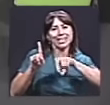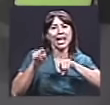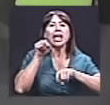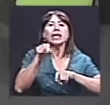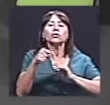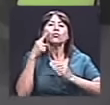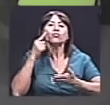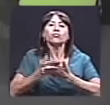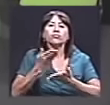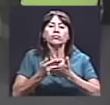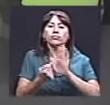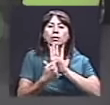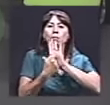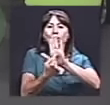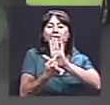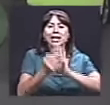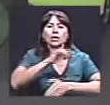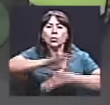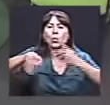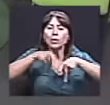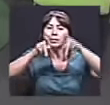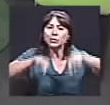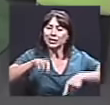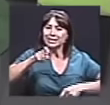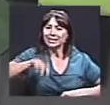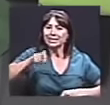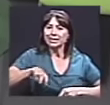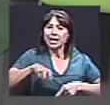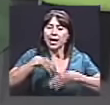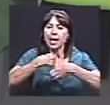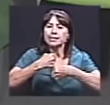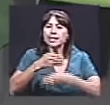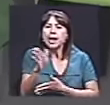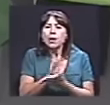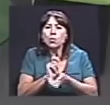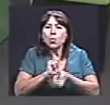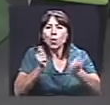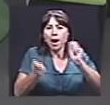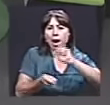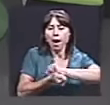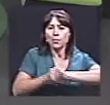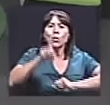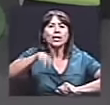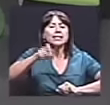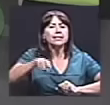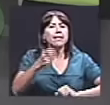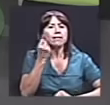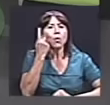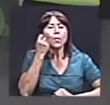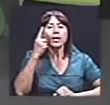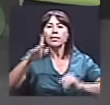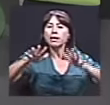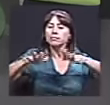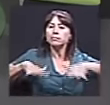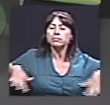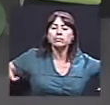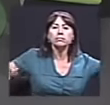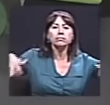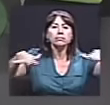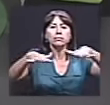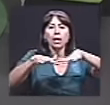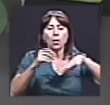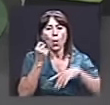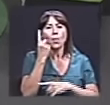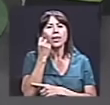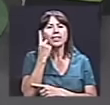todos de hacer algún tipo de cambio la necesidad de comprender el entorno en el que estamos y de comprender